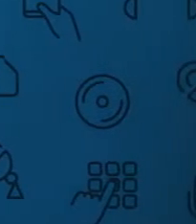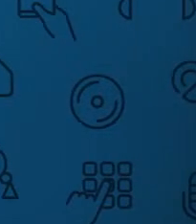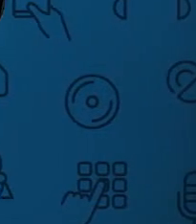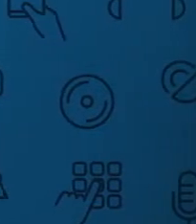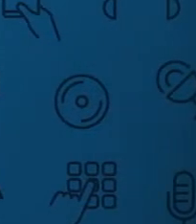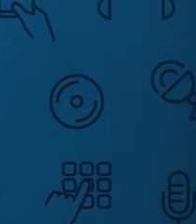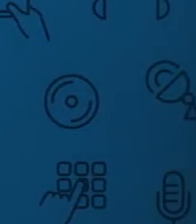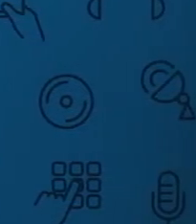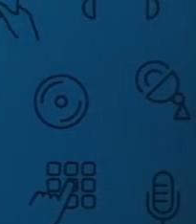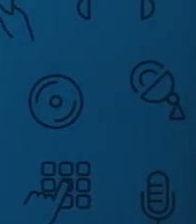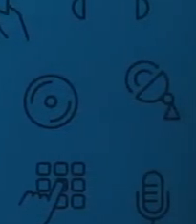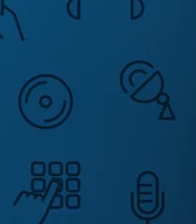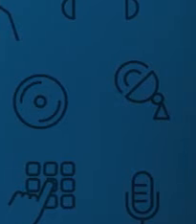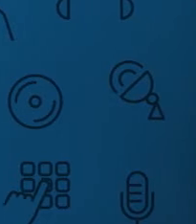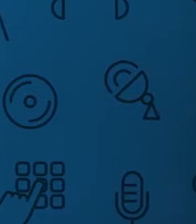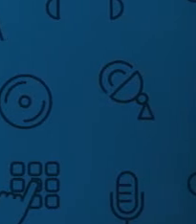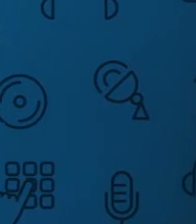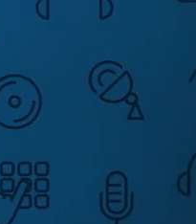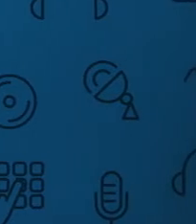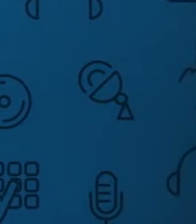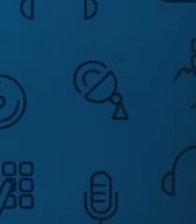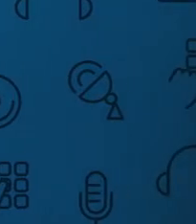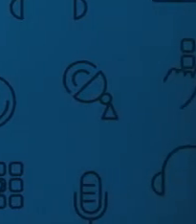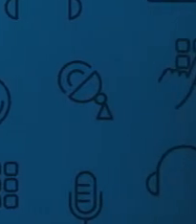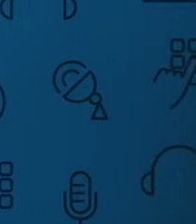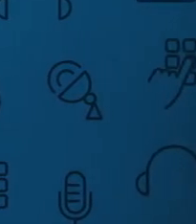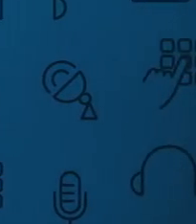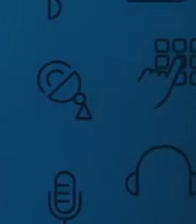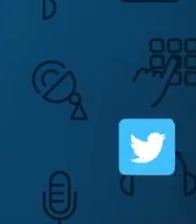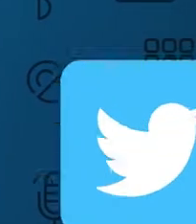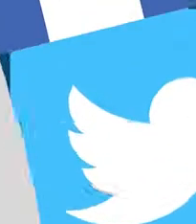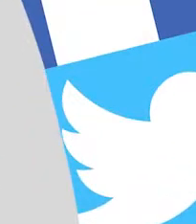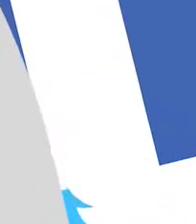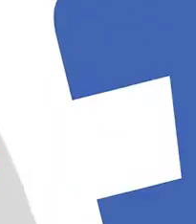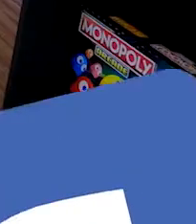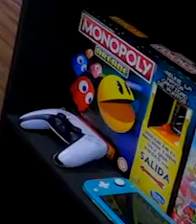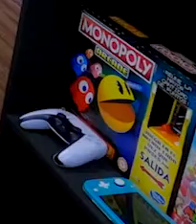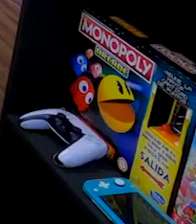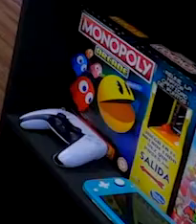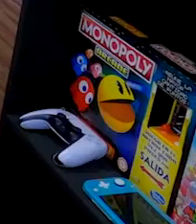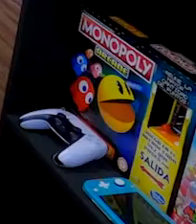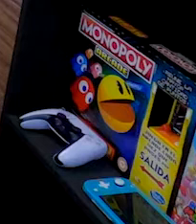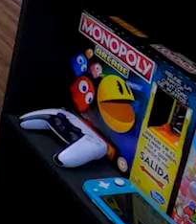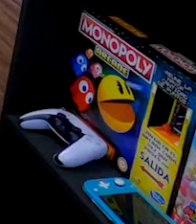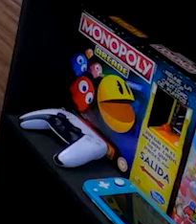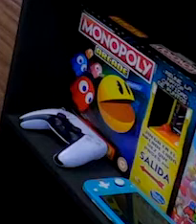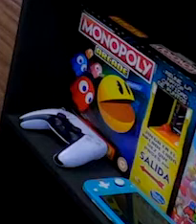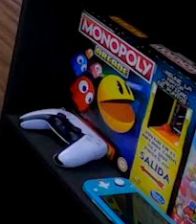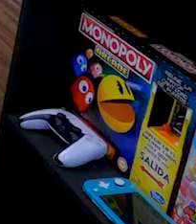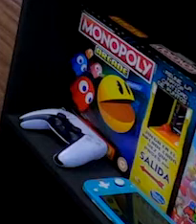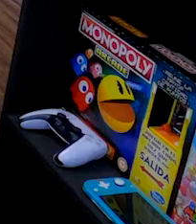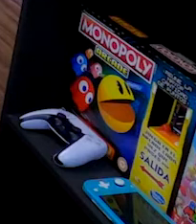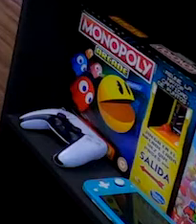noticias. Todo desde tu teléfono inteligente, tableta y computadora. SM Televisión va